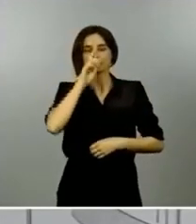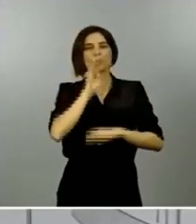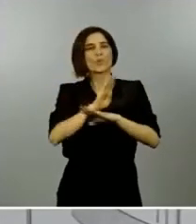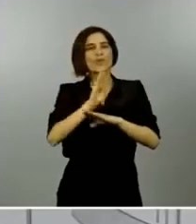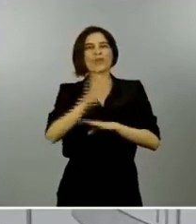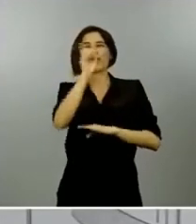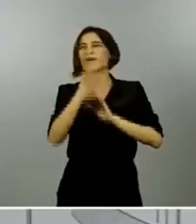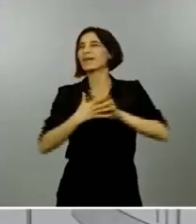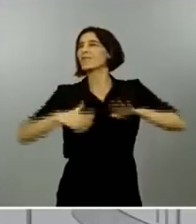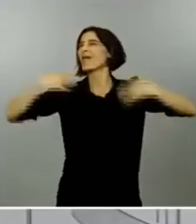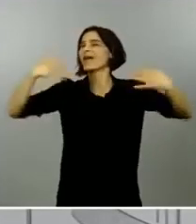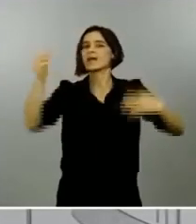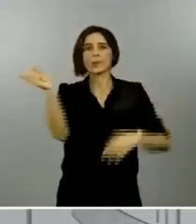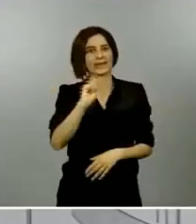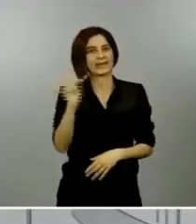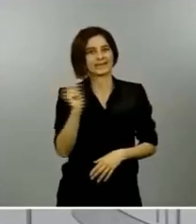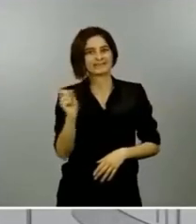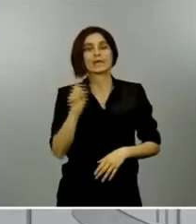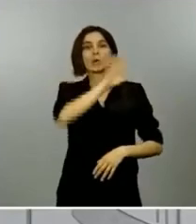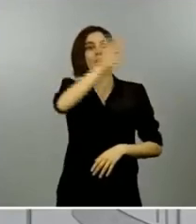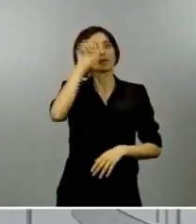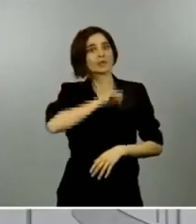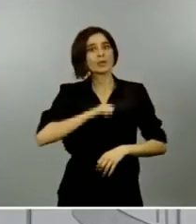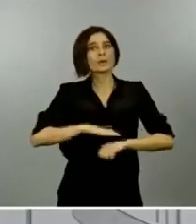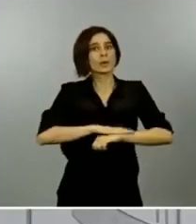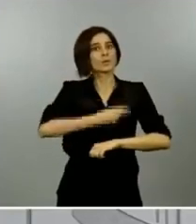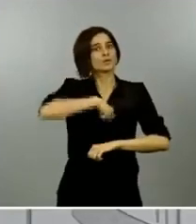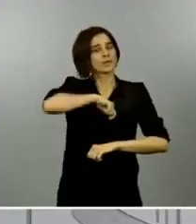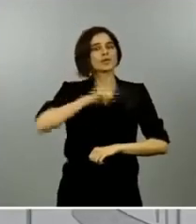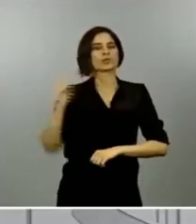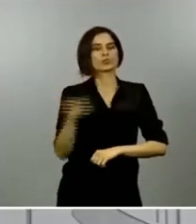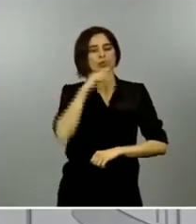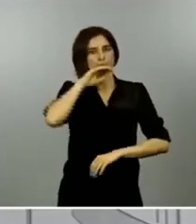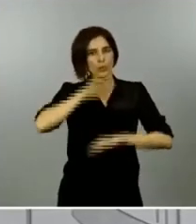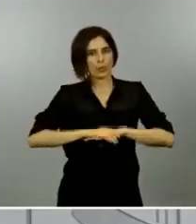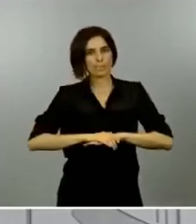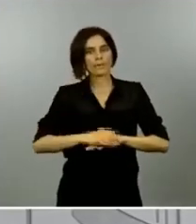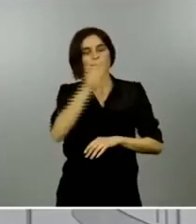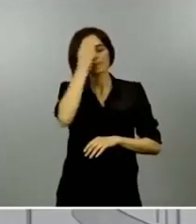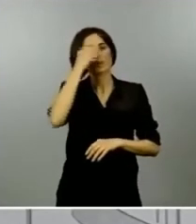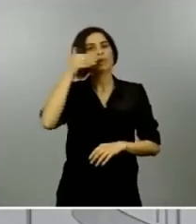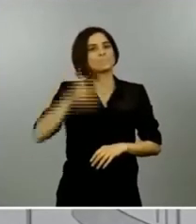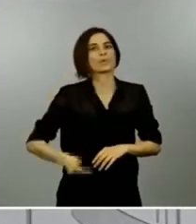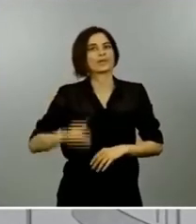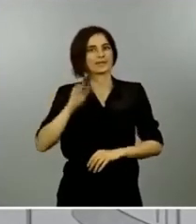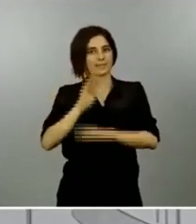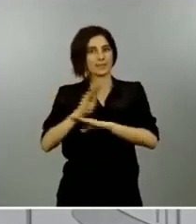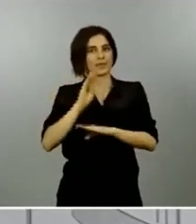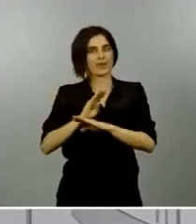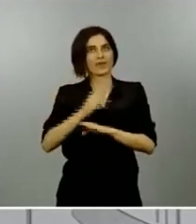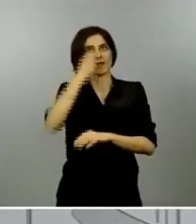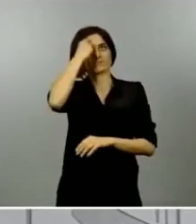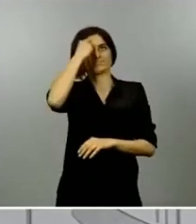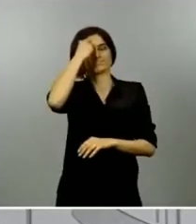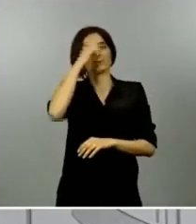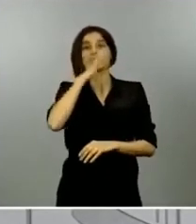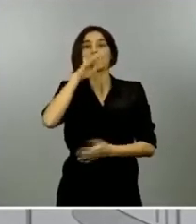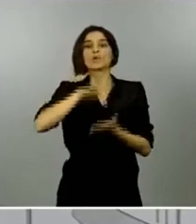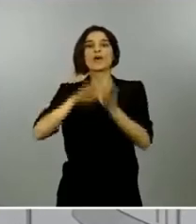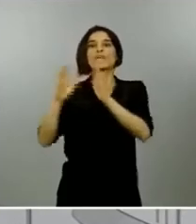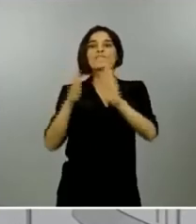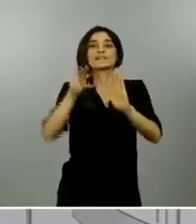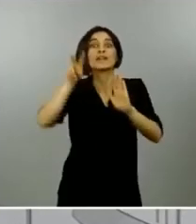autónomas que está siguiendo también el gobierno de España y que creo que tiene que imperar porque estamos entrando en una fase desconocida somos de los primeros países que estamos abordando esa